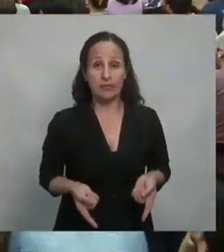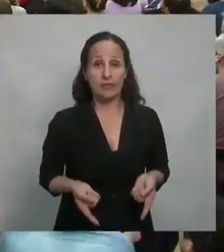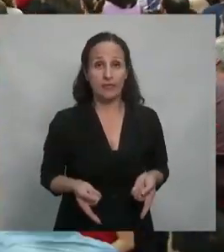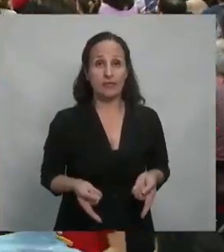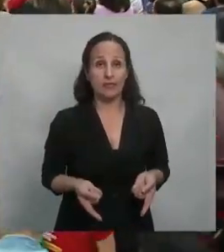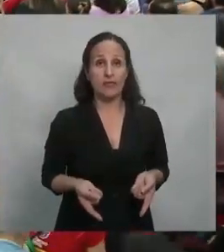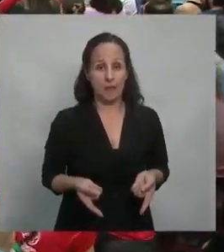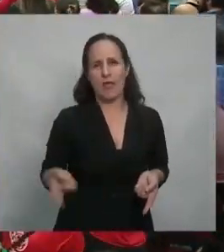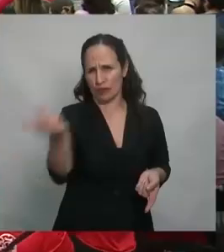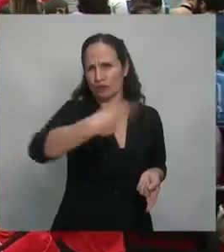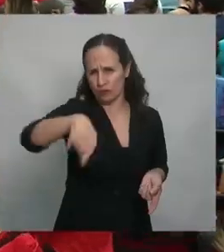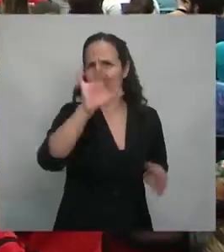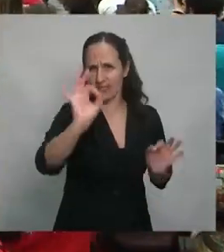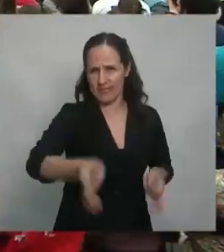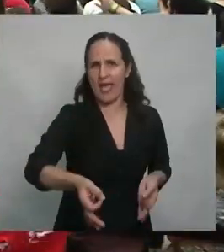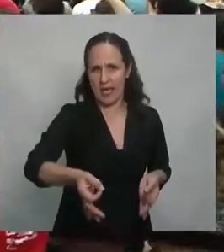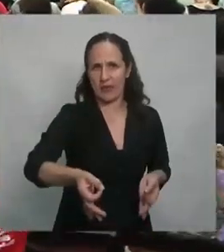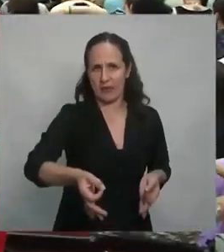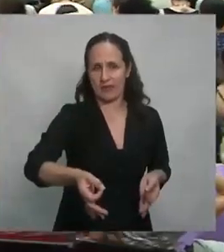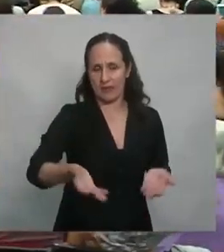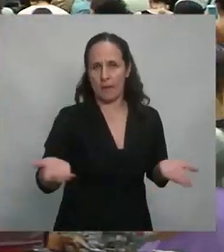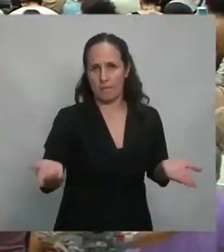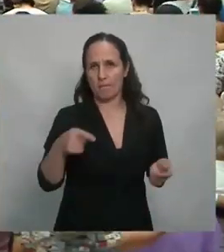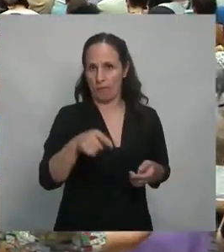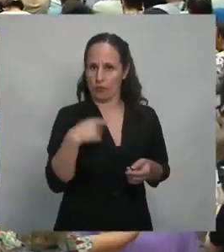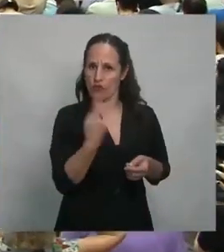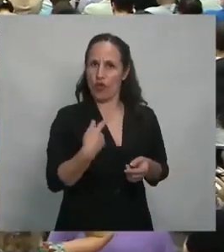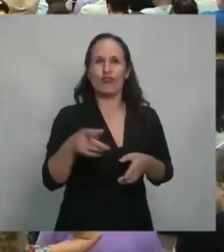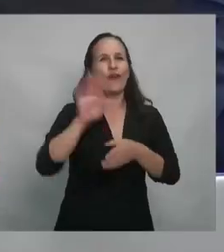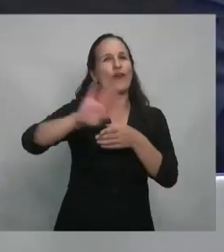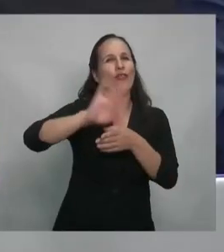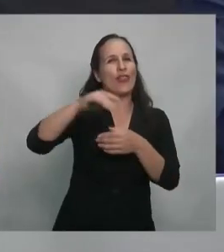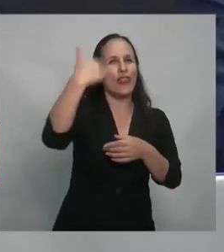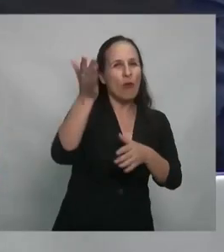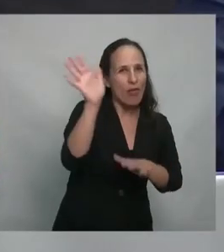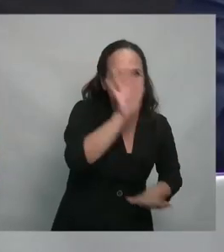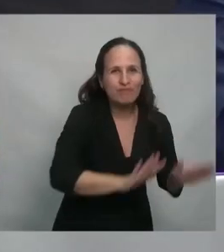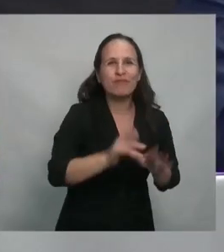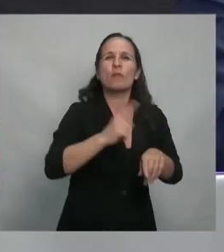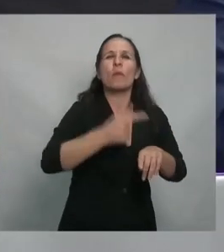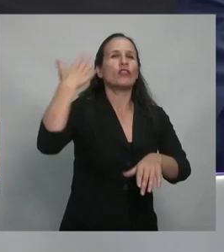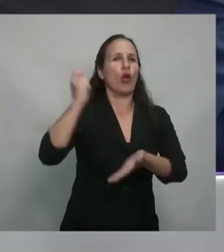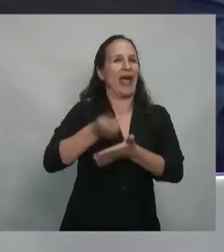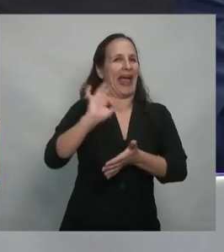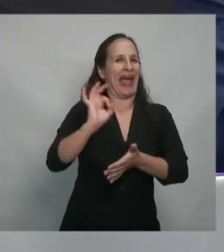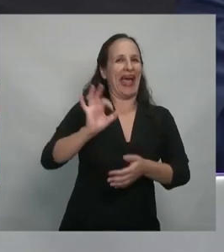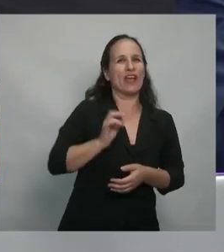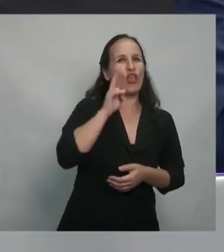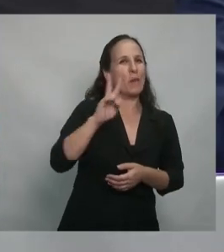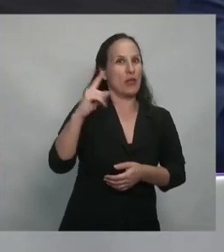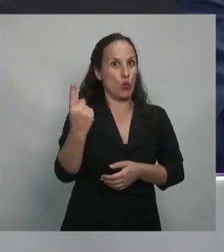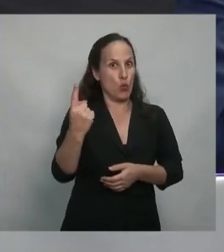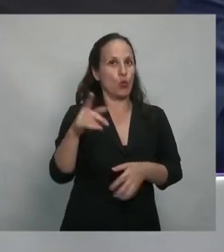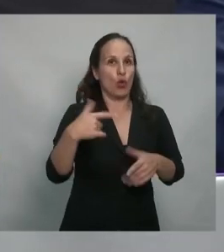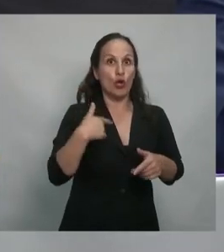Además, ustedes saben, reestructuramos una deuda externa que había sido defaulteada en el año 2001 con una